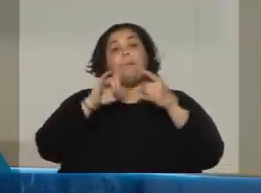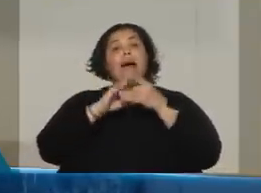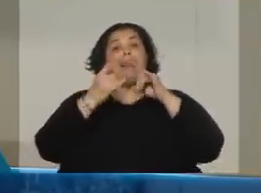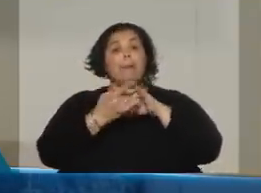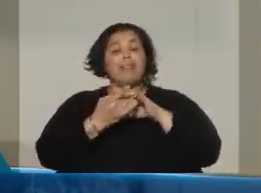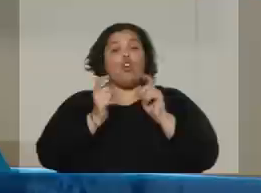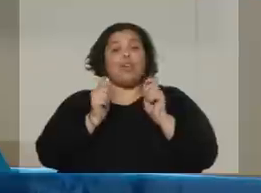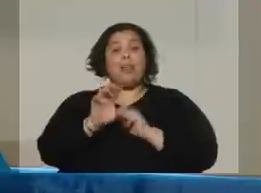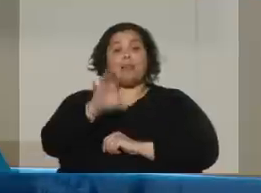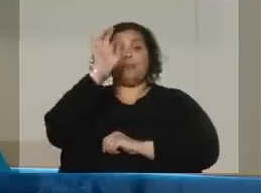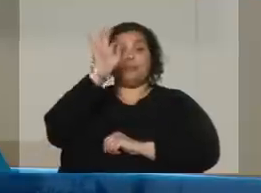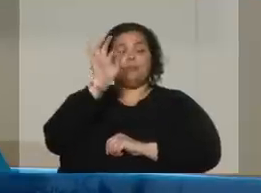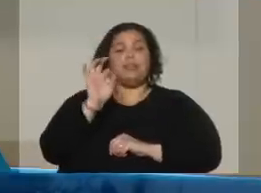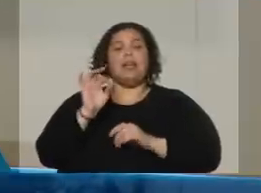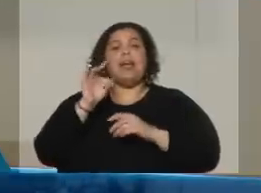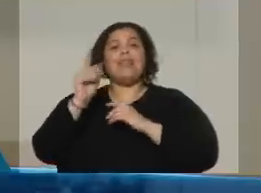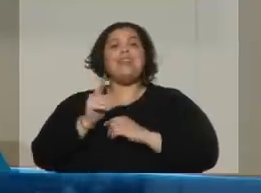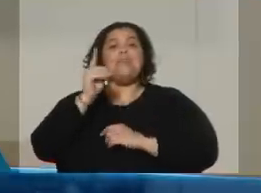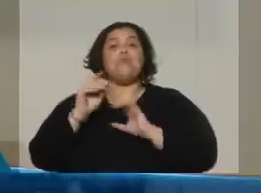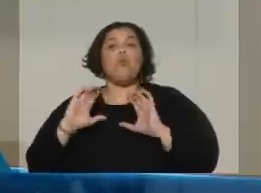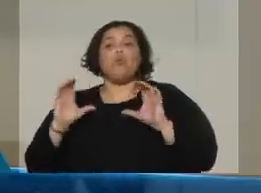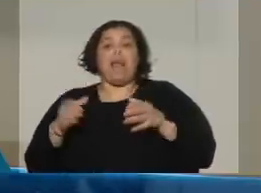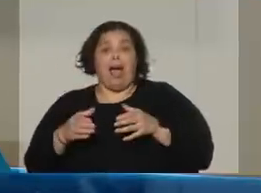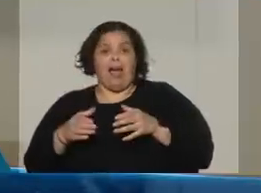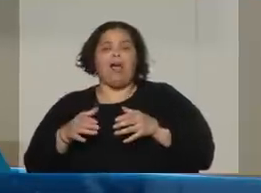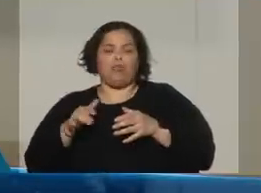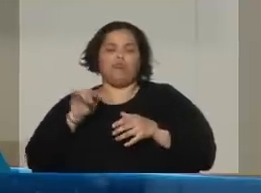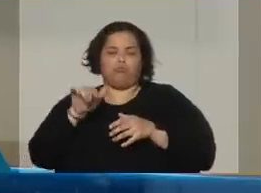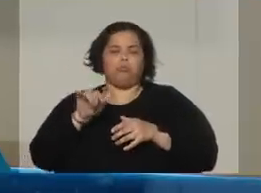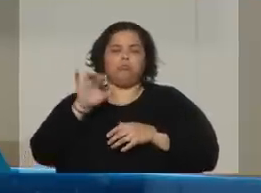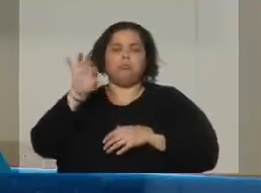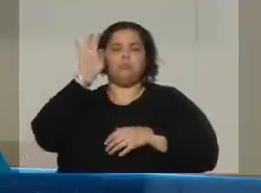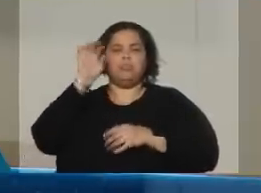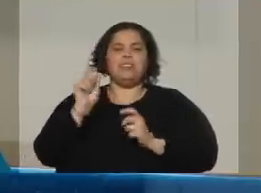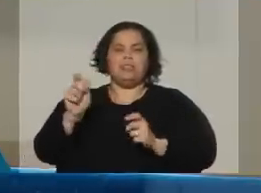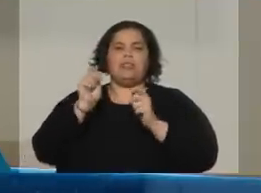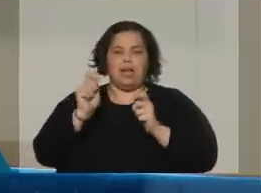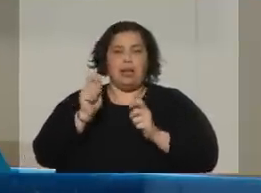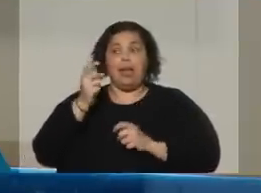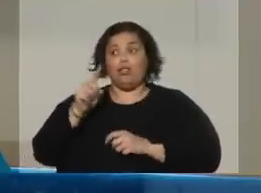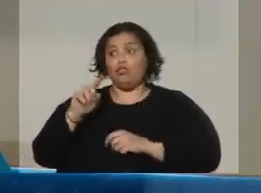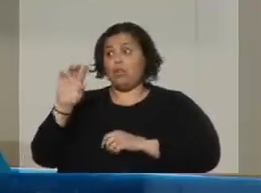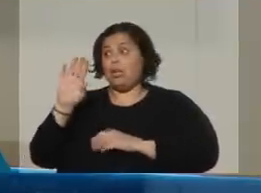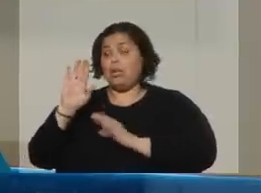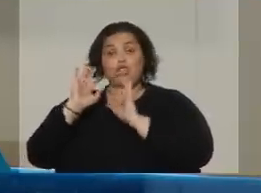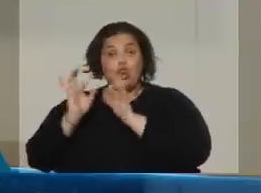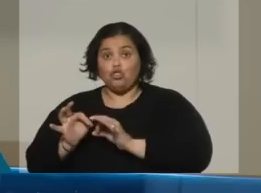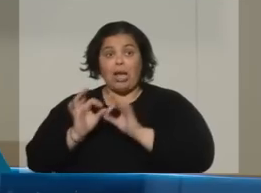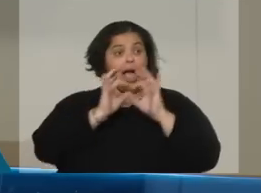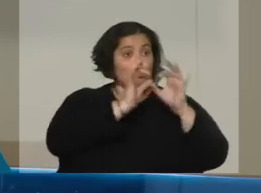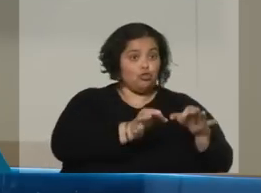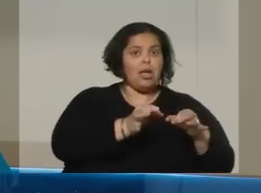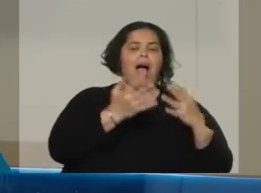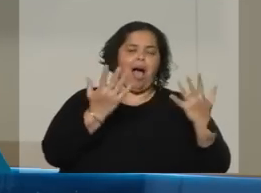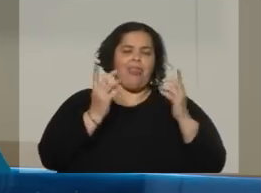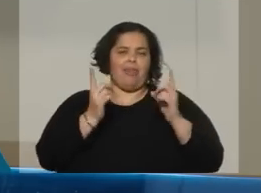elige la Cámara de Diputados, las Cortes de la Cámara de Diputados. Por tanto, Pedro Sánchez del